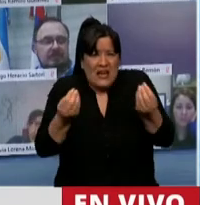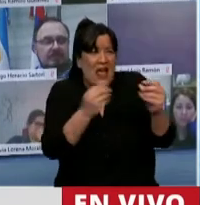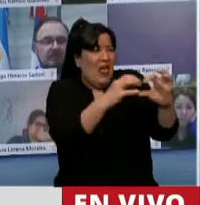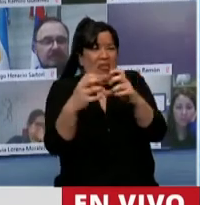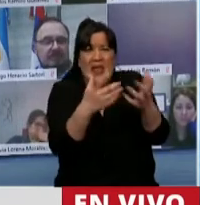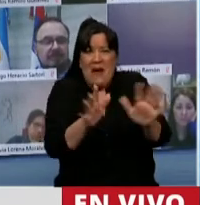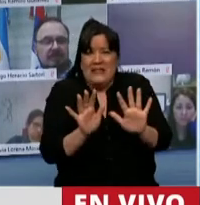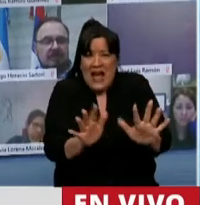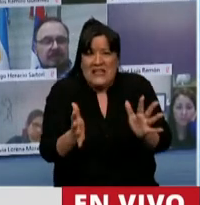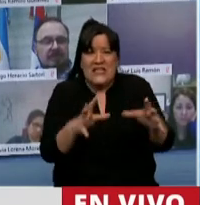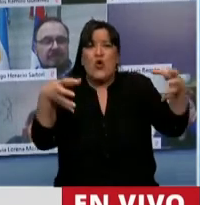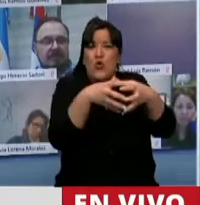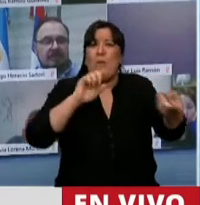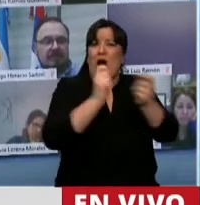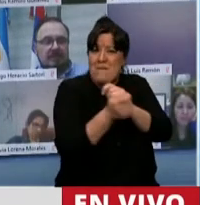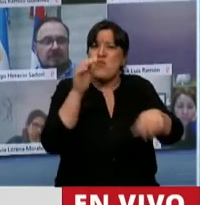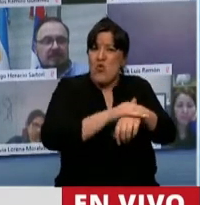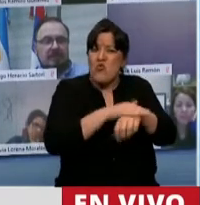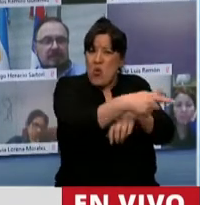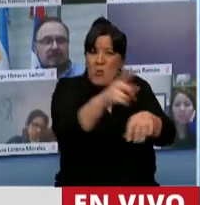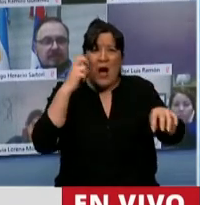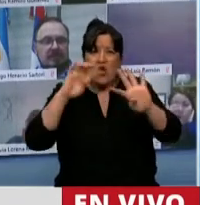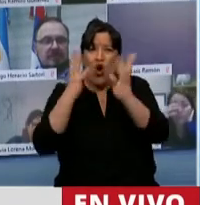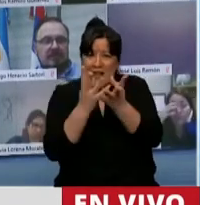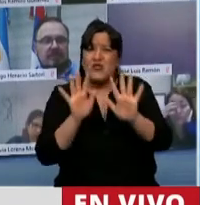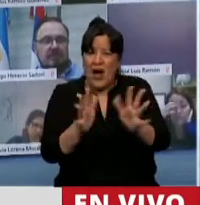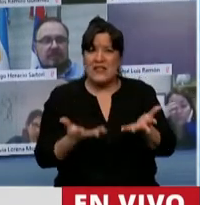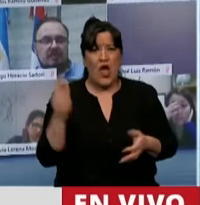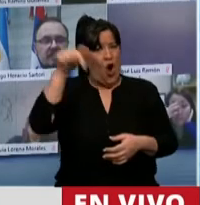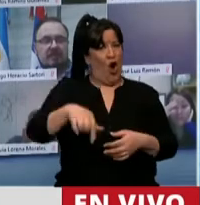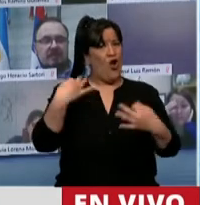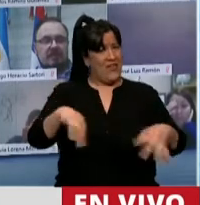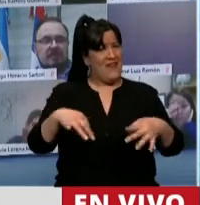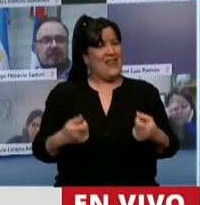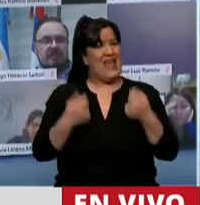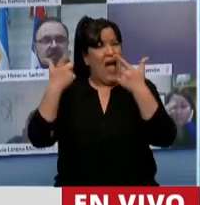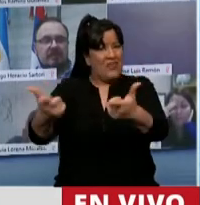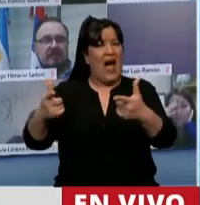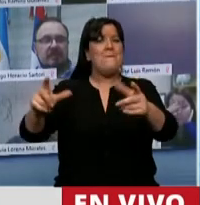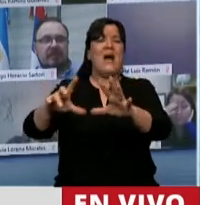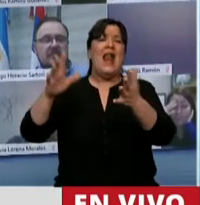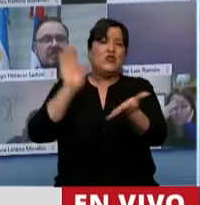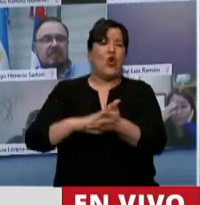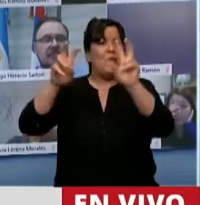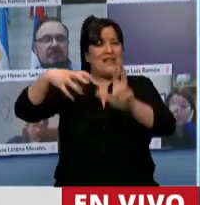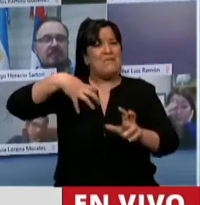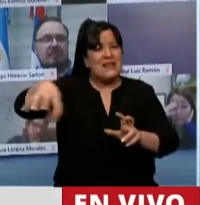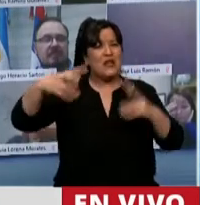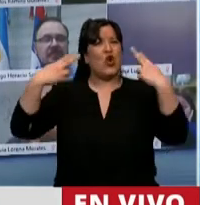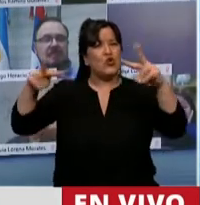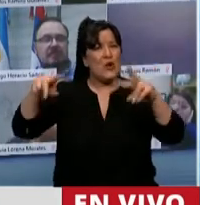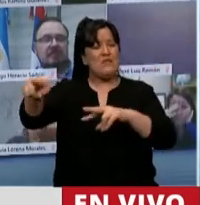este debate al que está llevando Cambiemos al conjunto del Congreso? Hoy tendríamos que estar dando una señal al mundo del turismo que está muy preocupado.